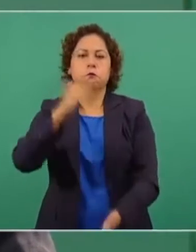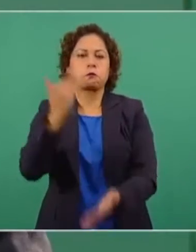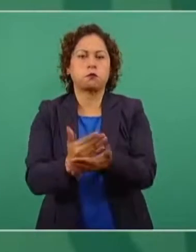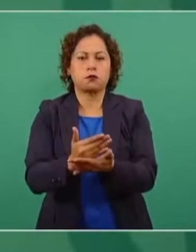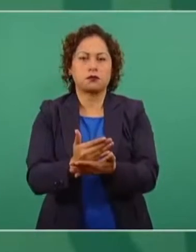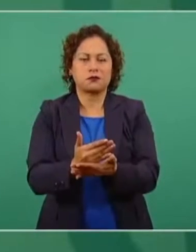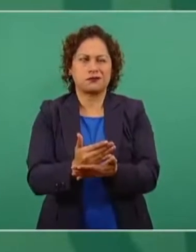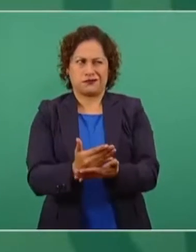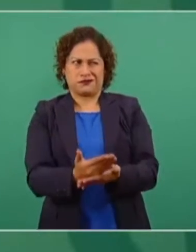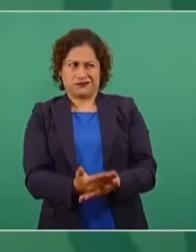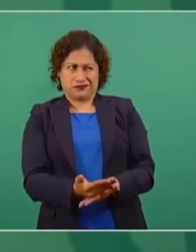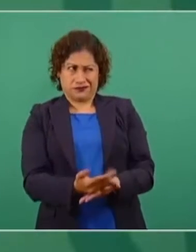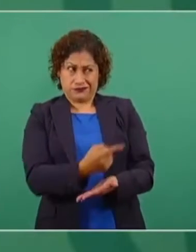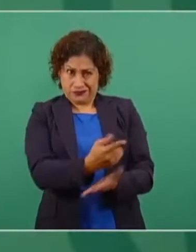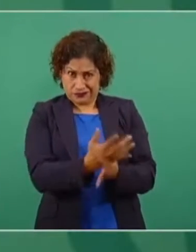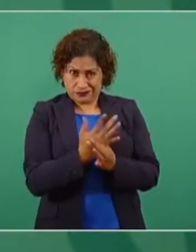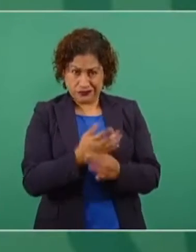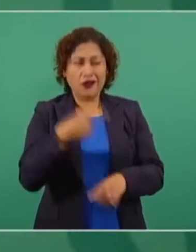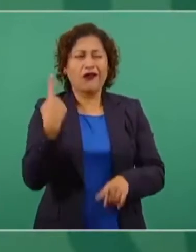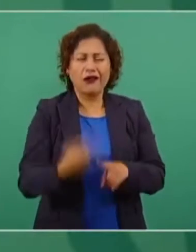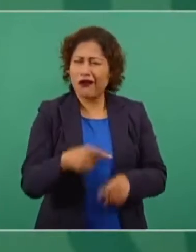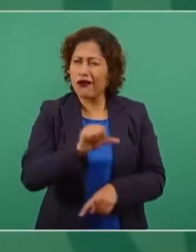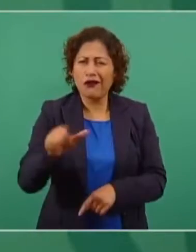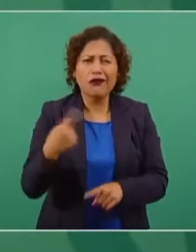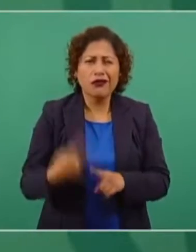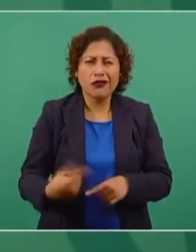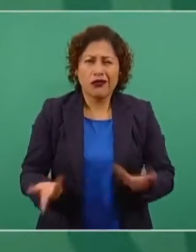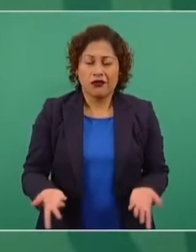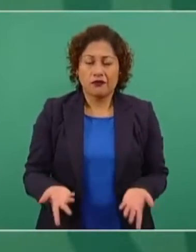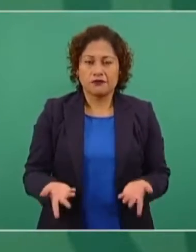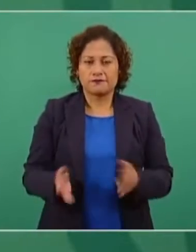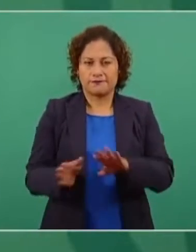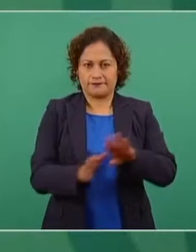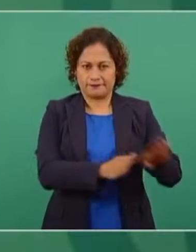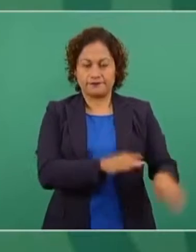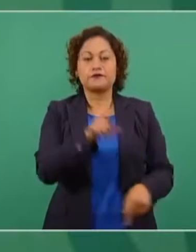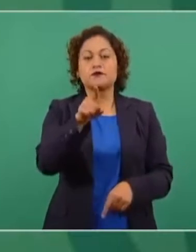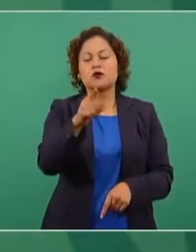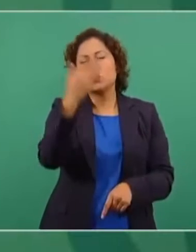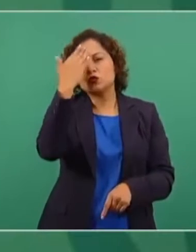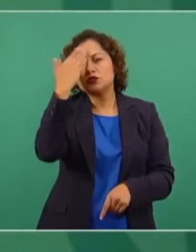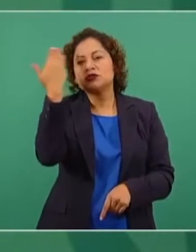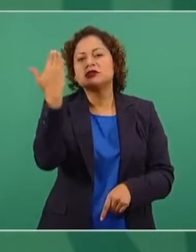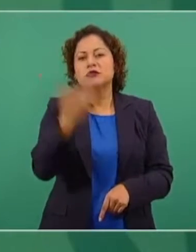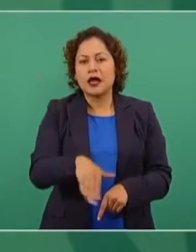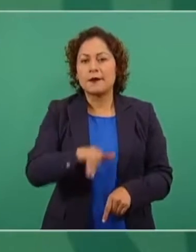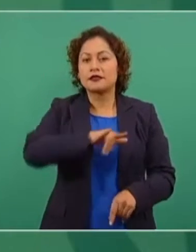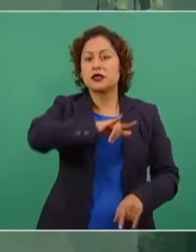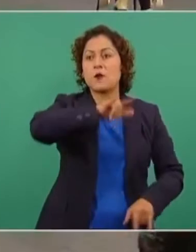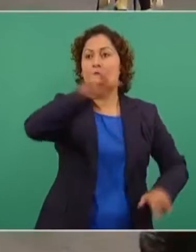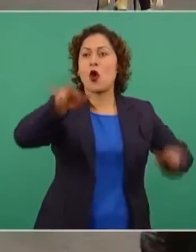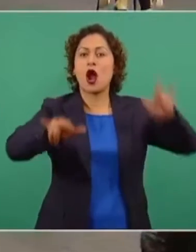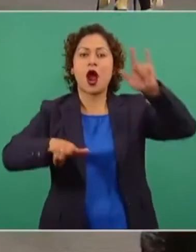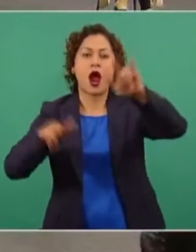¿Saben cómo surge lo de las limitaciones de los vuelos? Porque es muy interesante.